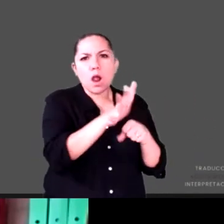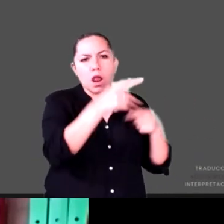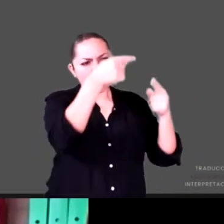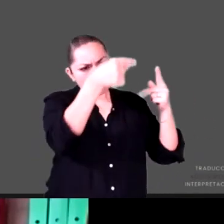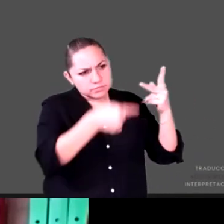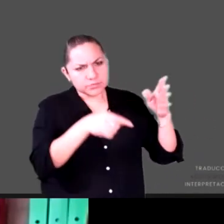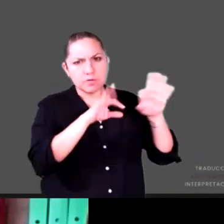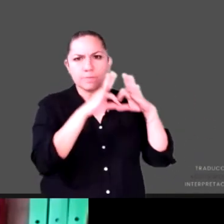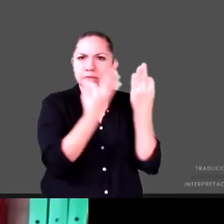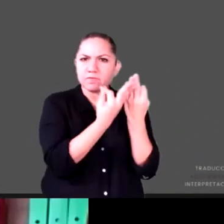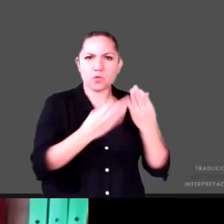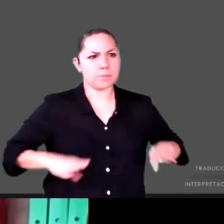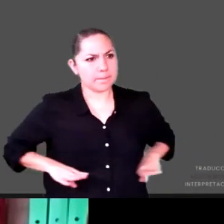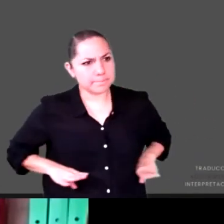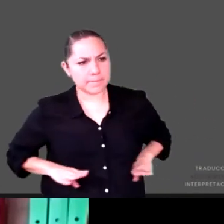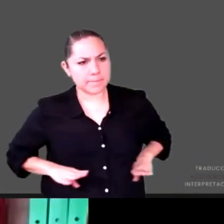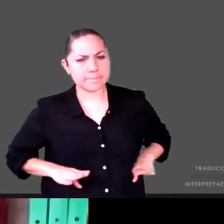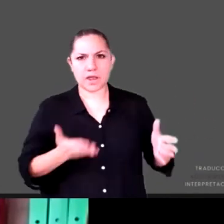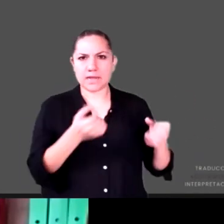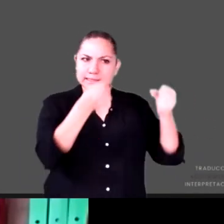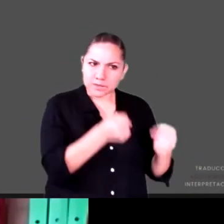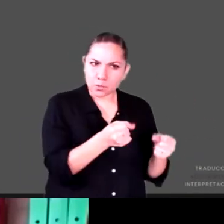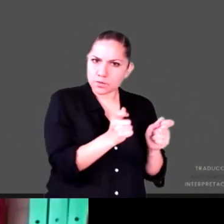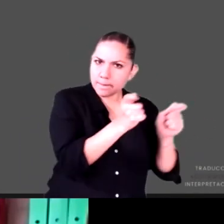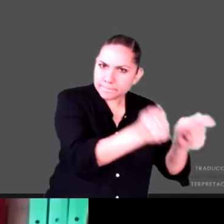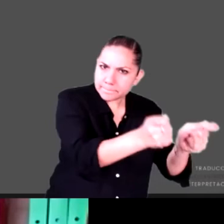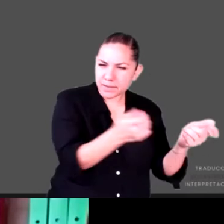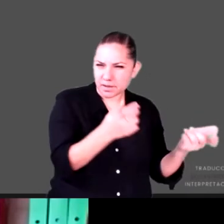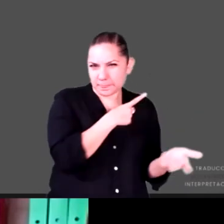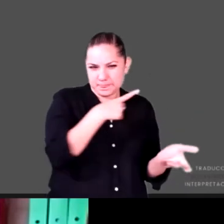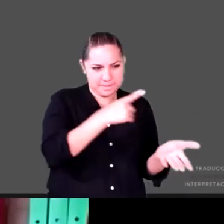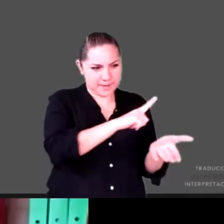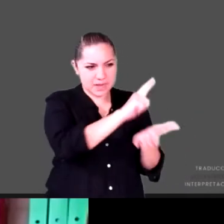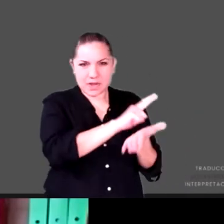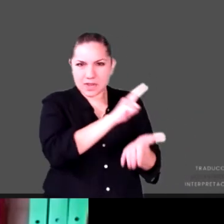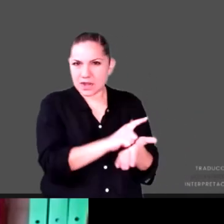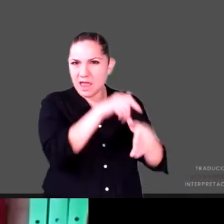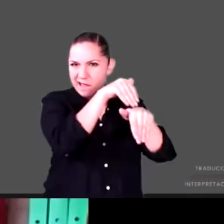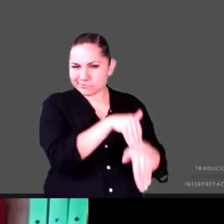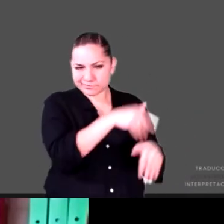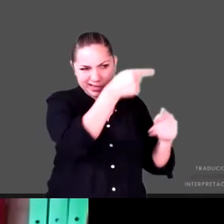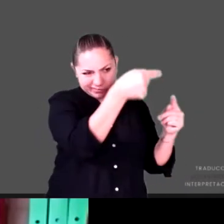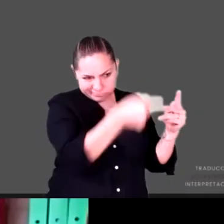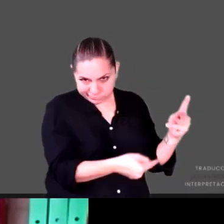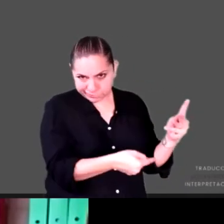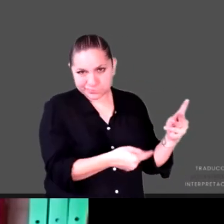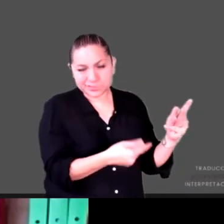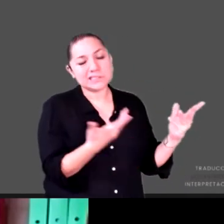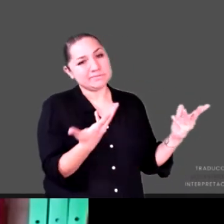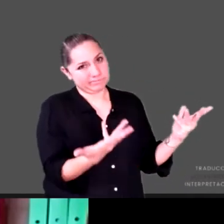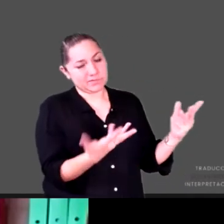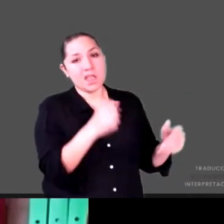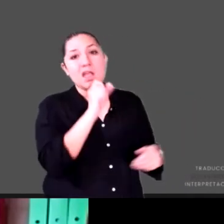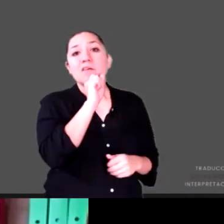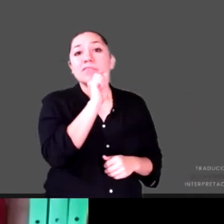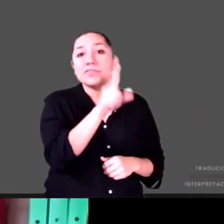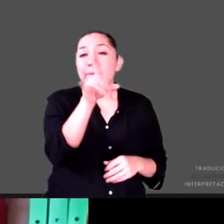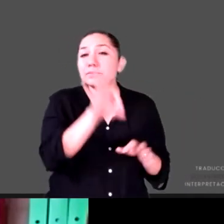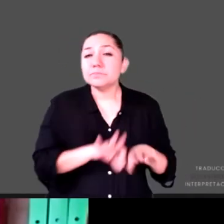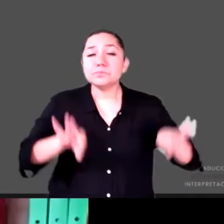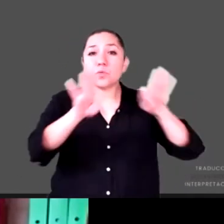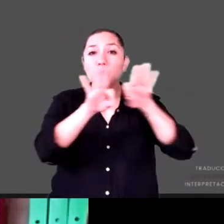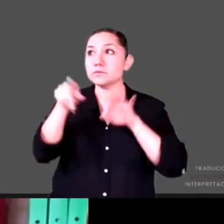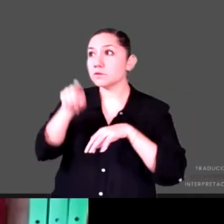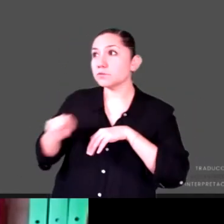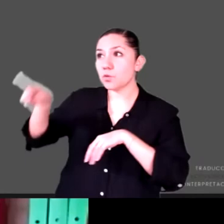marco legal. Pero también es importante trabajar con las grandes empresas globales que comprendan que el desarrollo social y económico